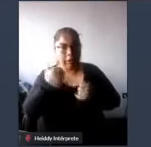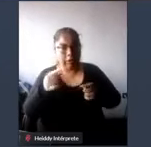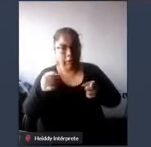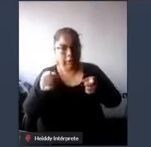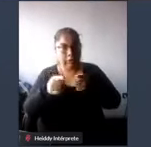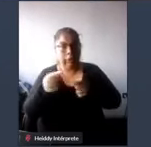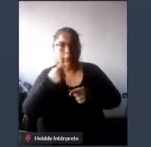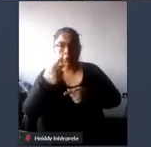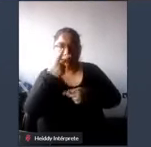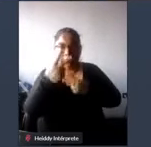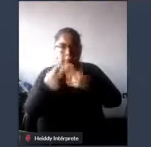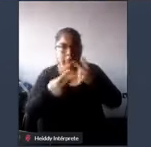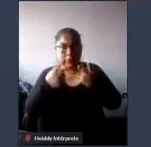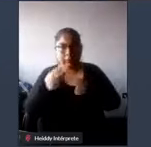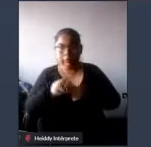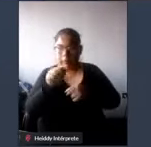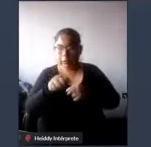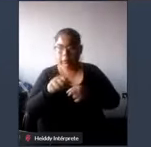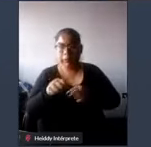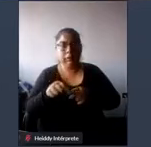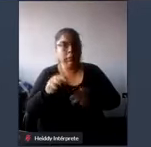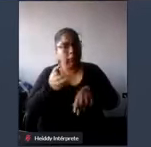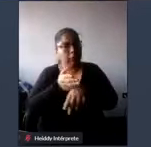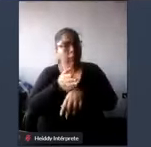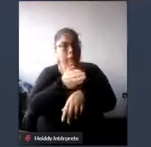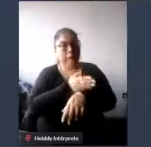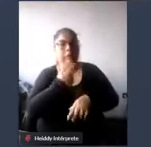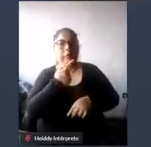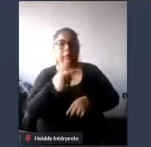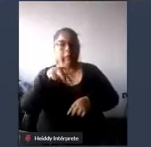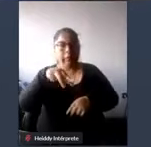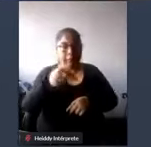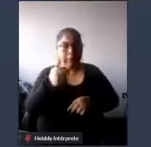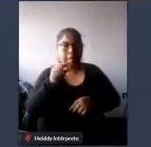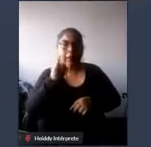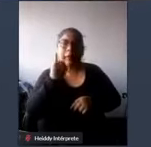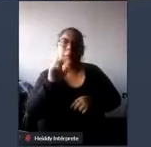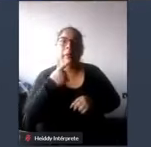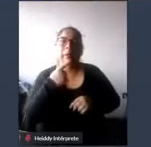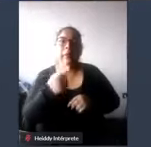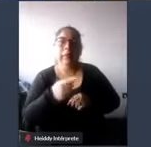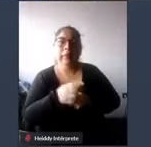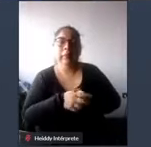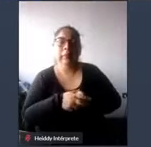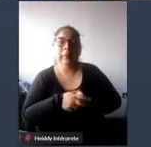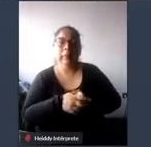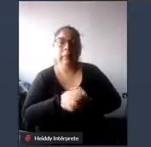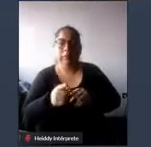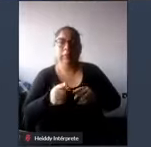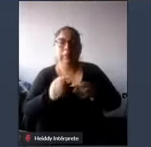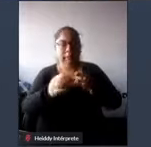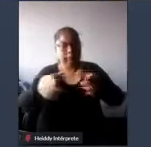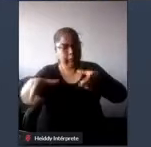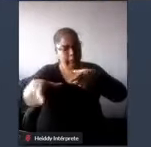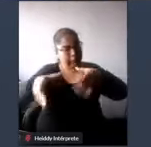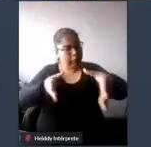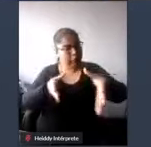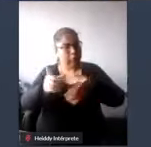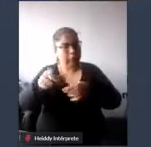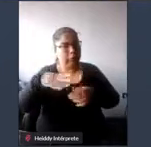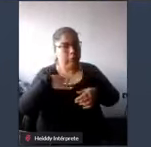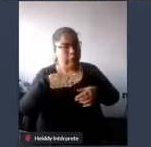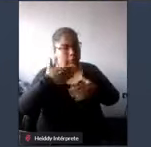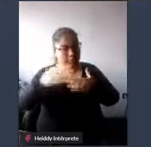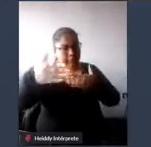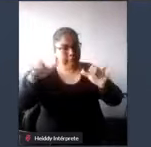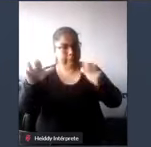considerar como lo ha señalado ya antes Marivero lo que corresponde a los espacios públicos para